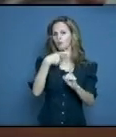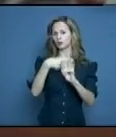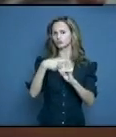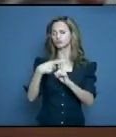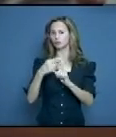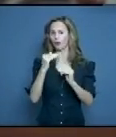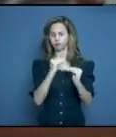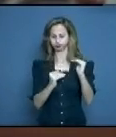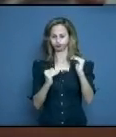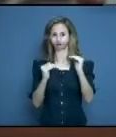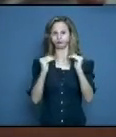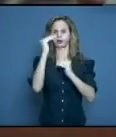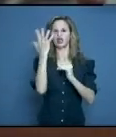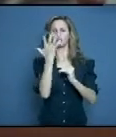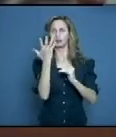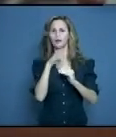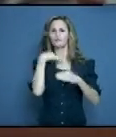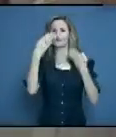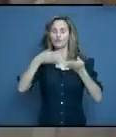encima de la letalidad del país.